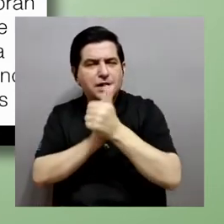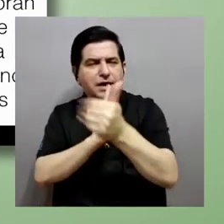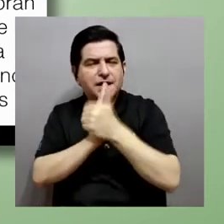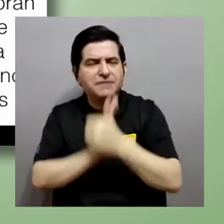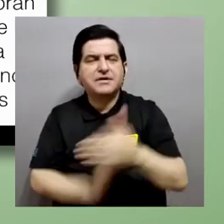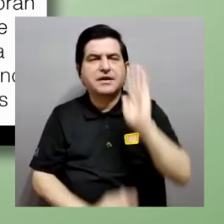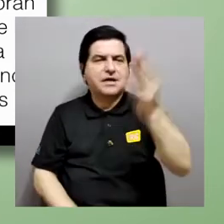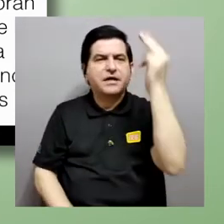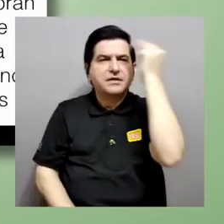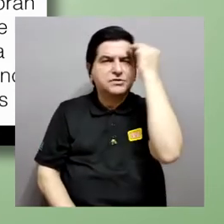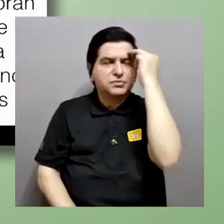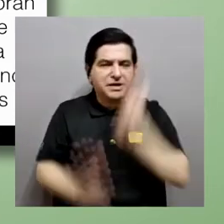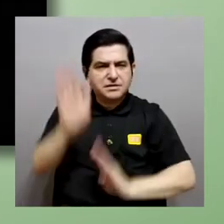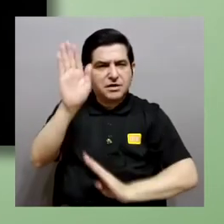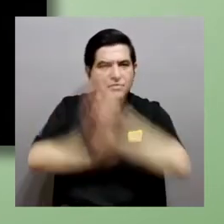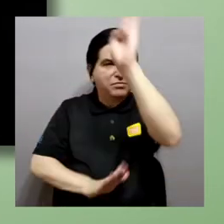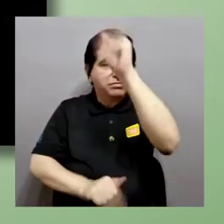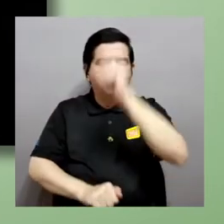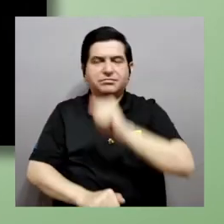escondido que hay en sus mentes.